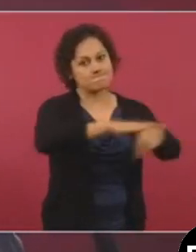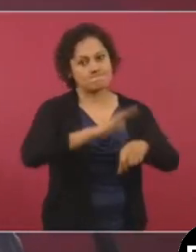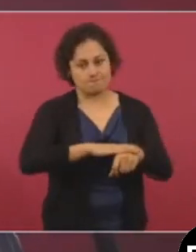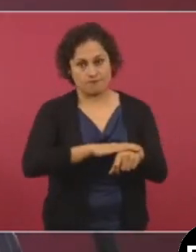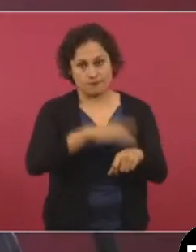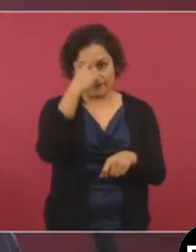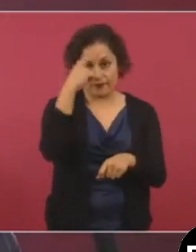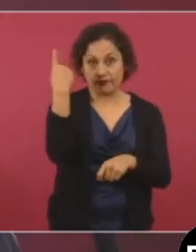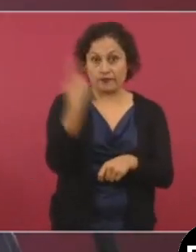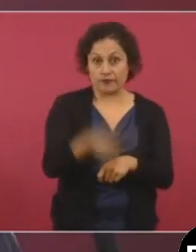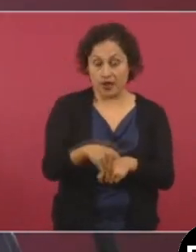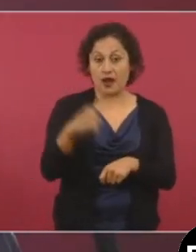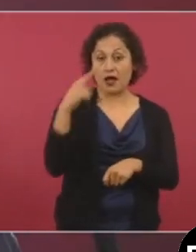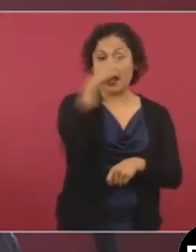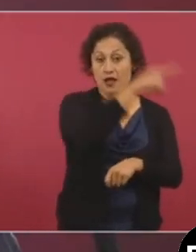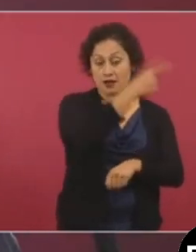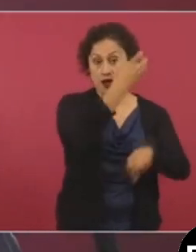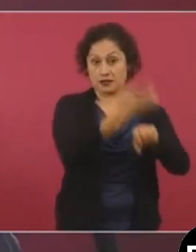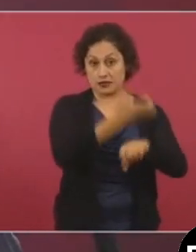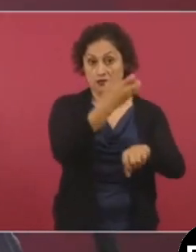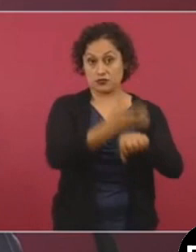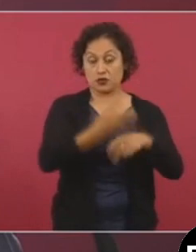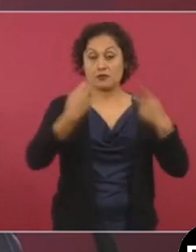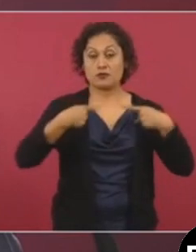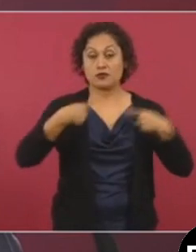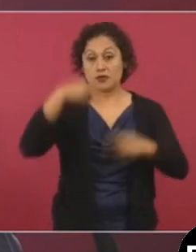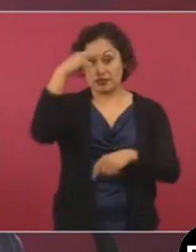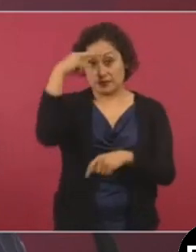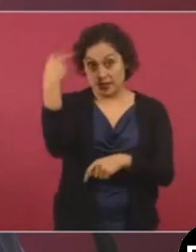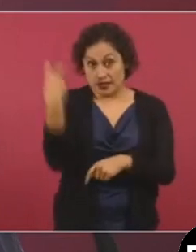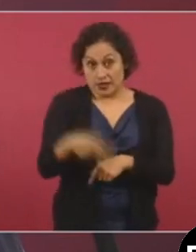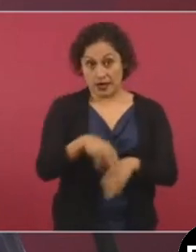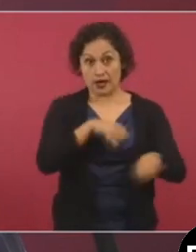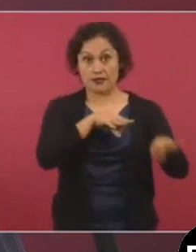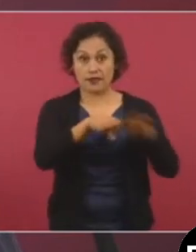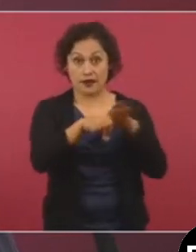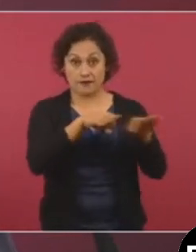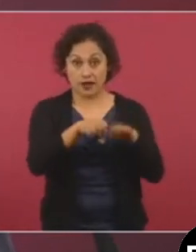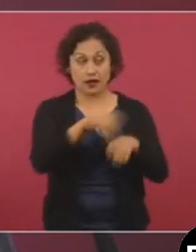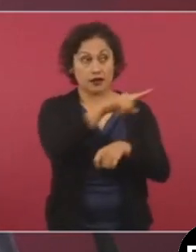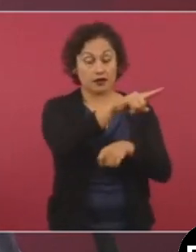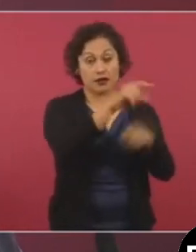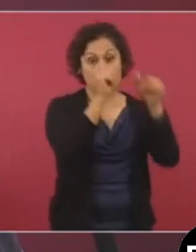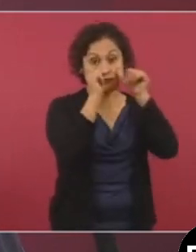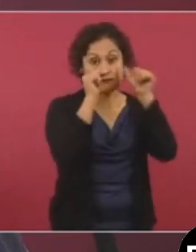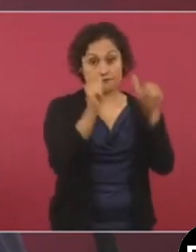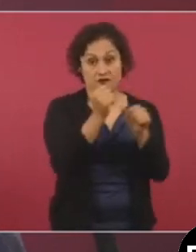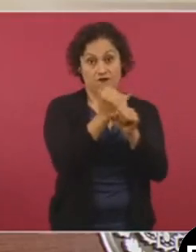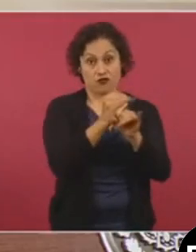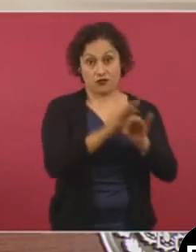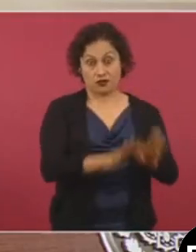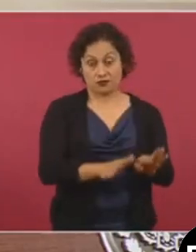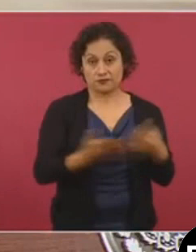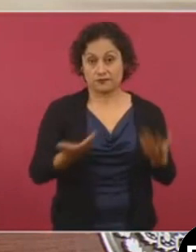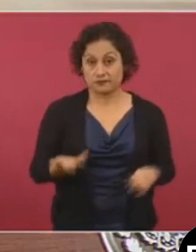que viven y trabajan en Estados Unidos, se les mantenga informado y